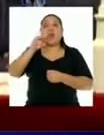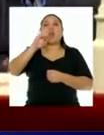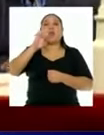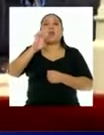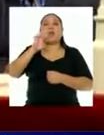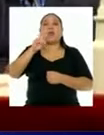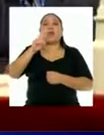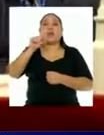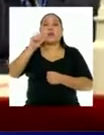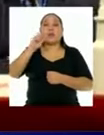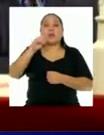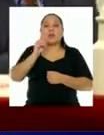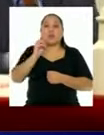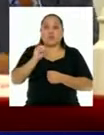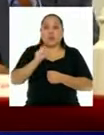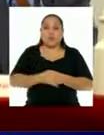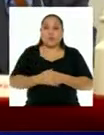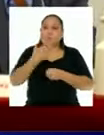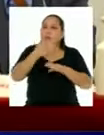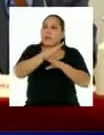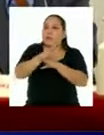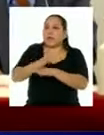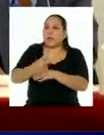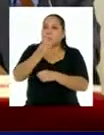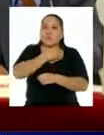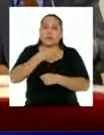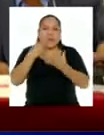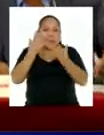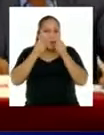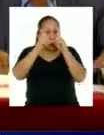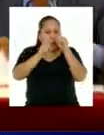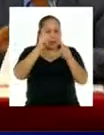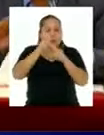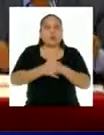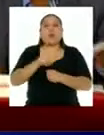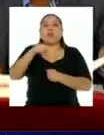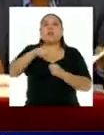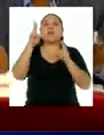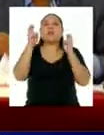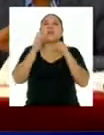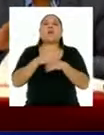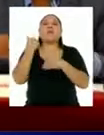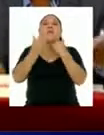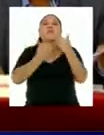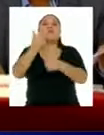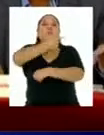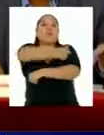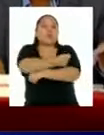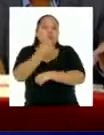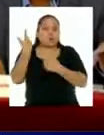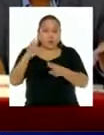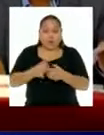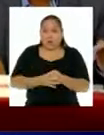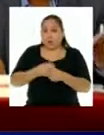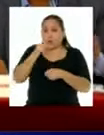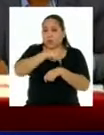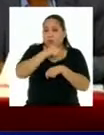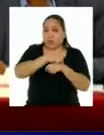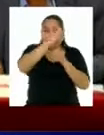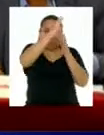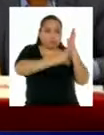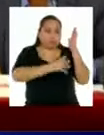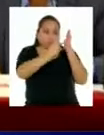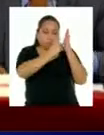¿Qué tal, ministro? Buenas tardes. Queríamos consultarles por el tema del proceso de vacunación, si tienen una fecha estimada de cuándo se va a